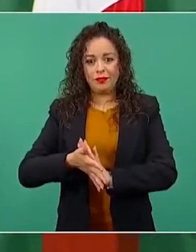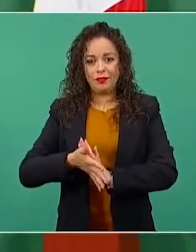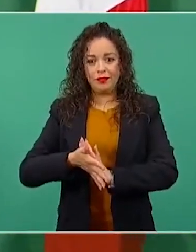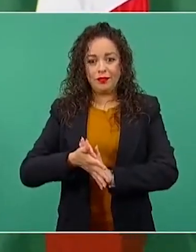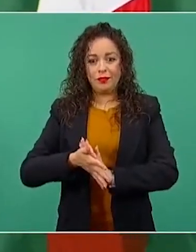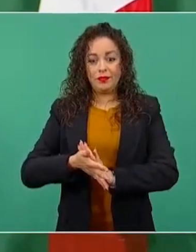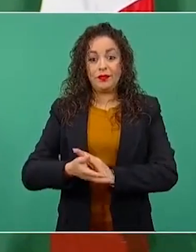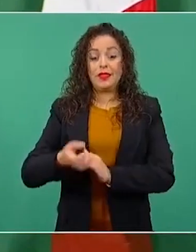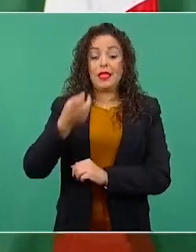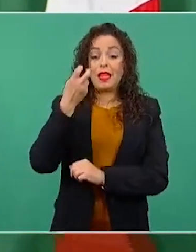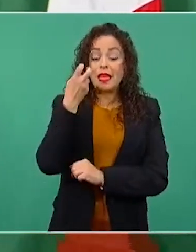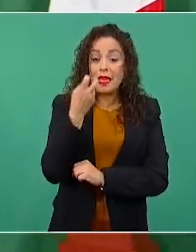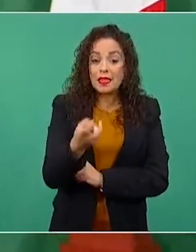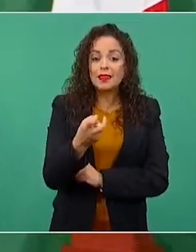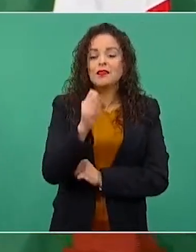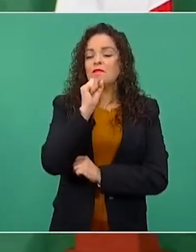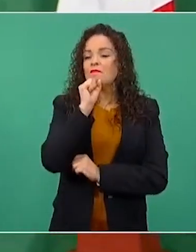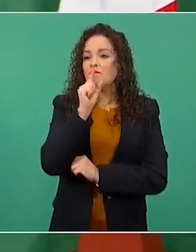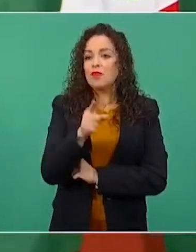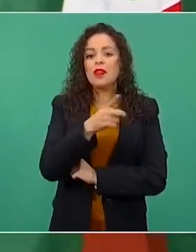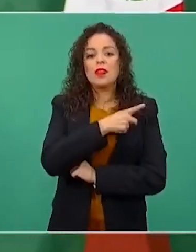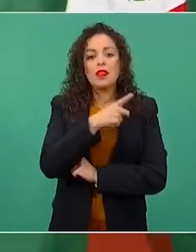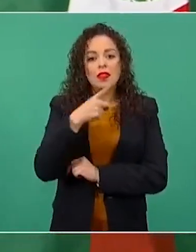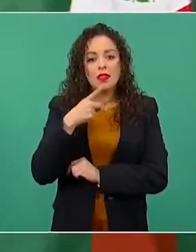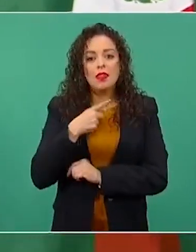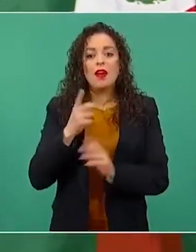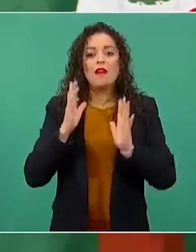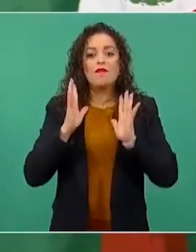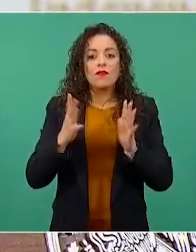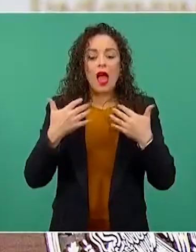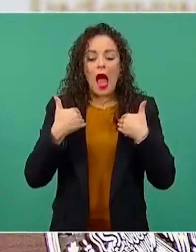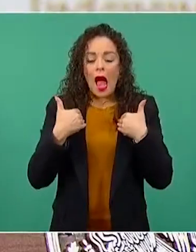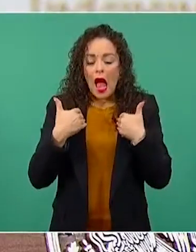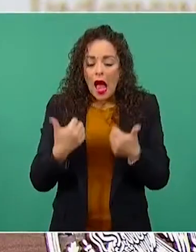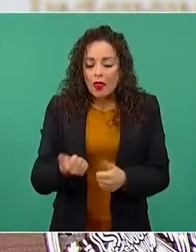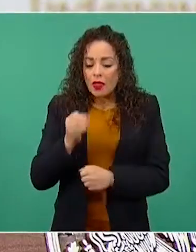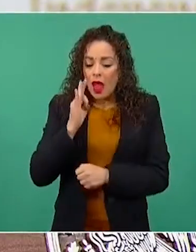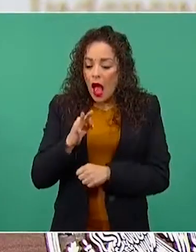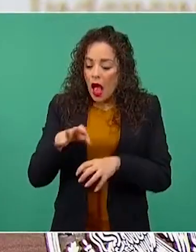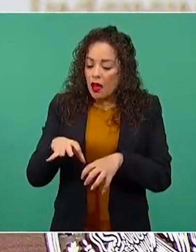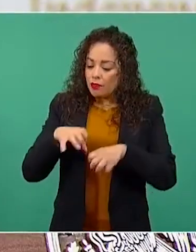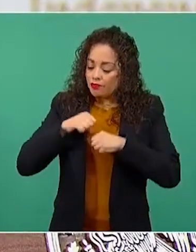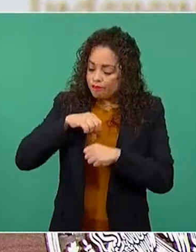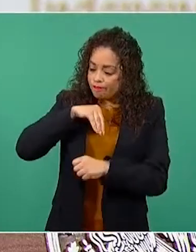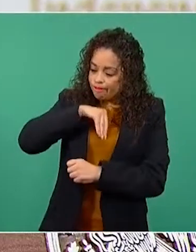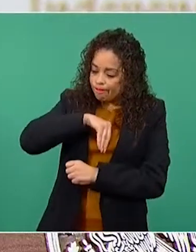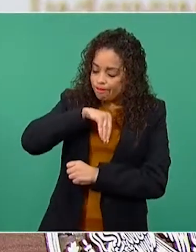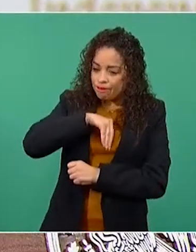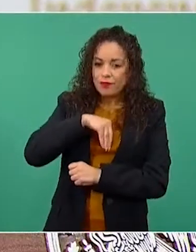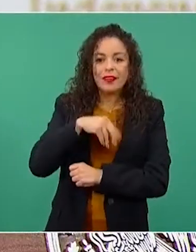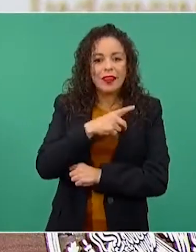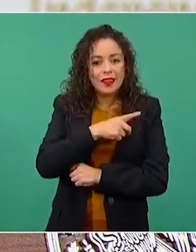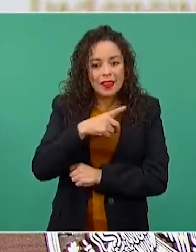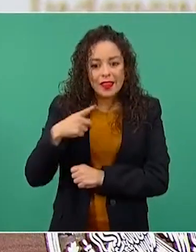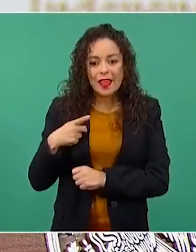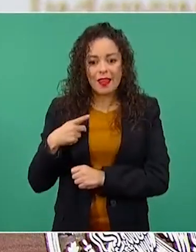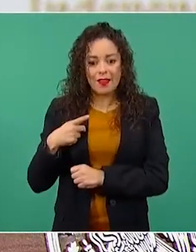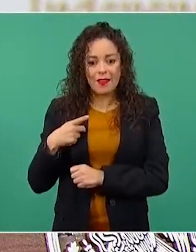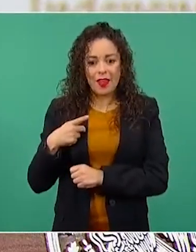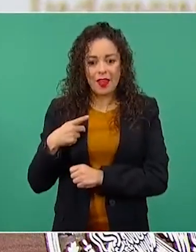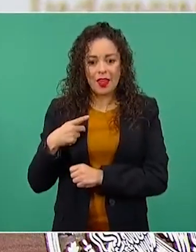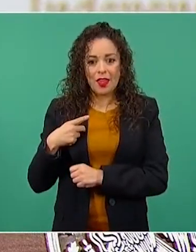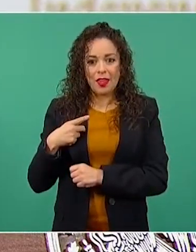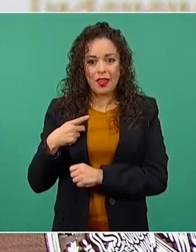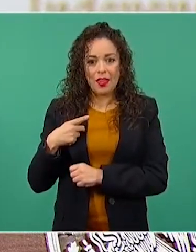se debe de internalizar, no es el quítate tú